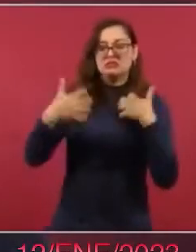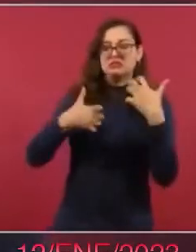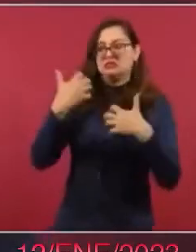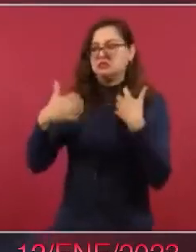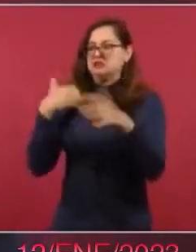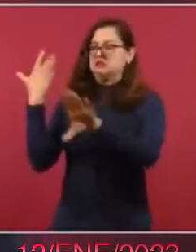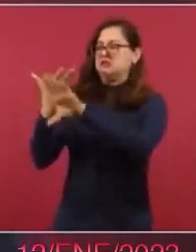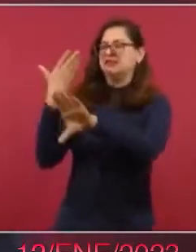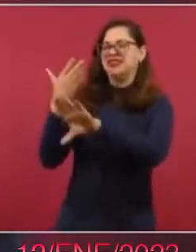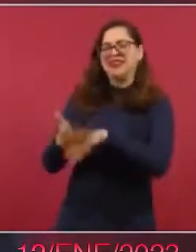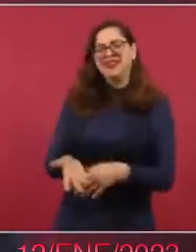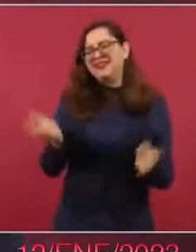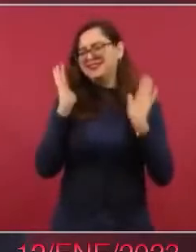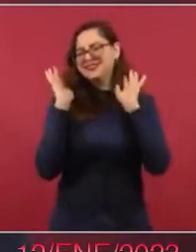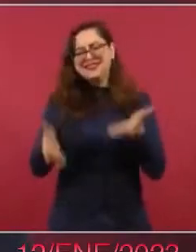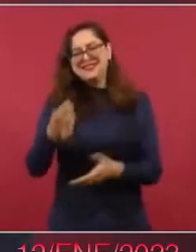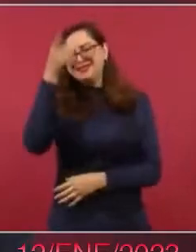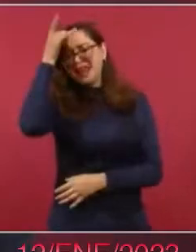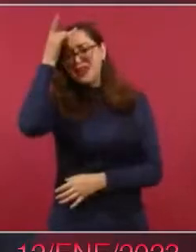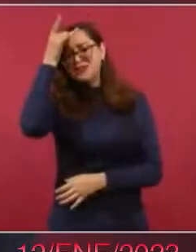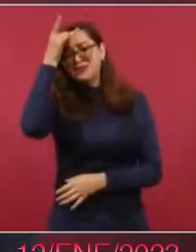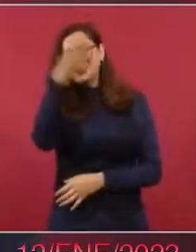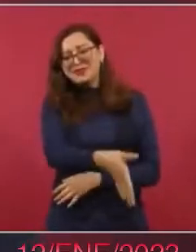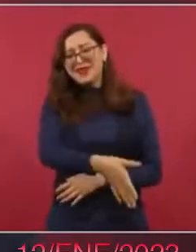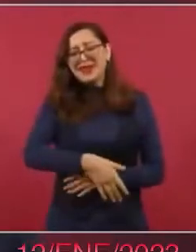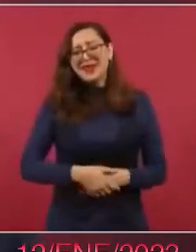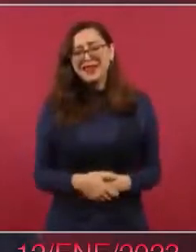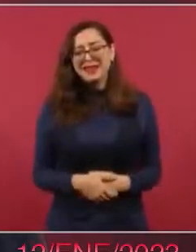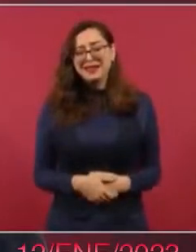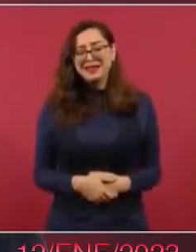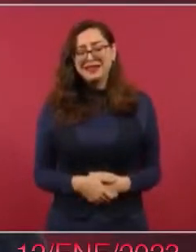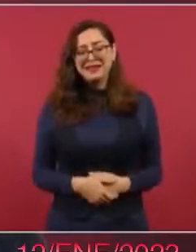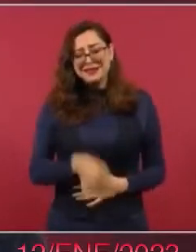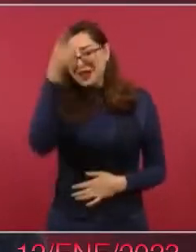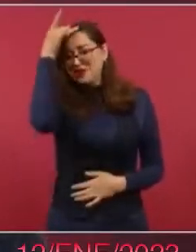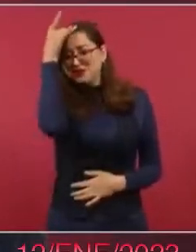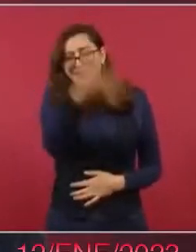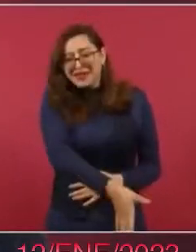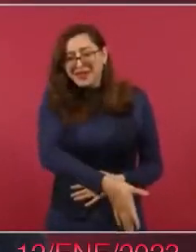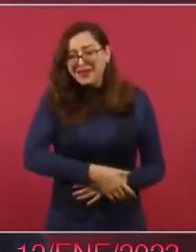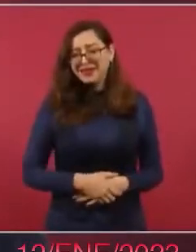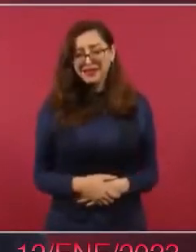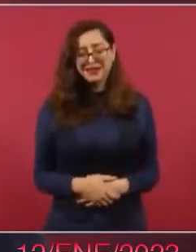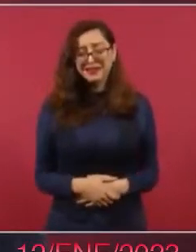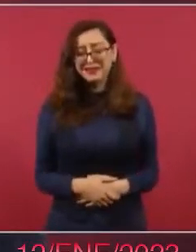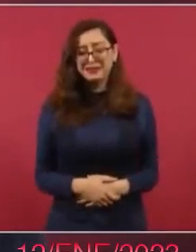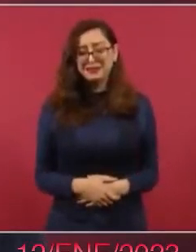ya lo sabemos, no les gusta nada. ¿Están